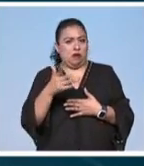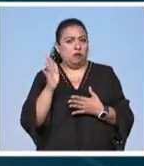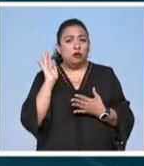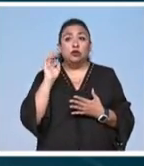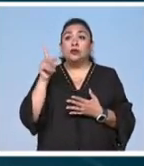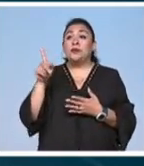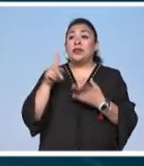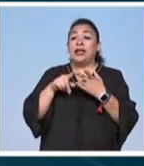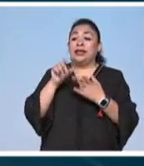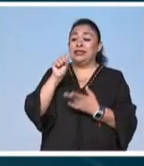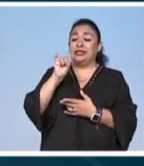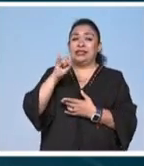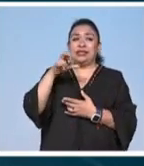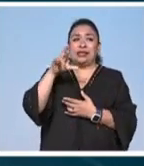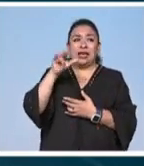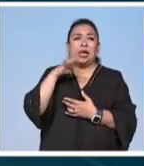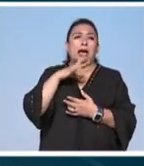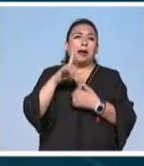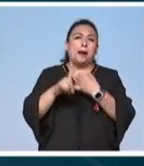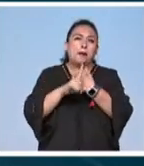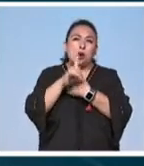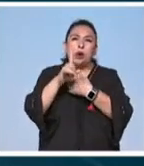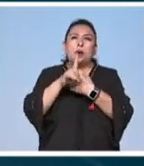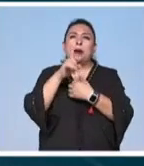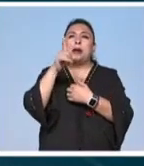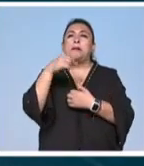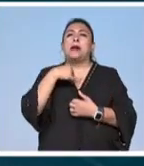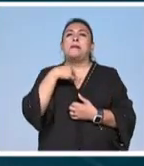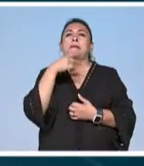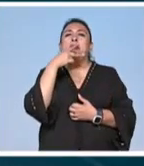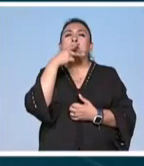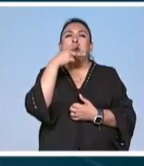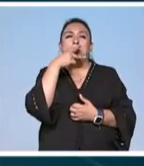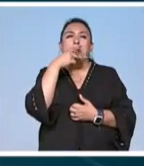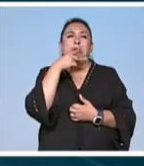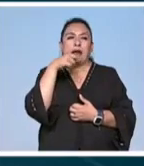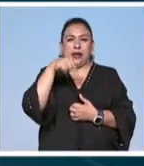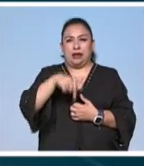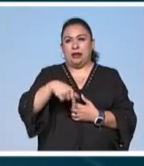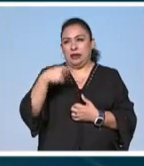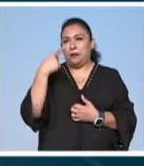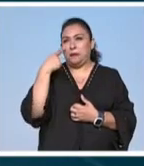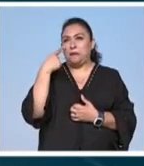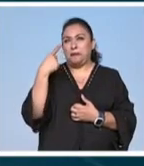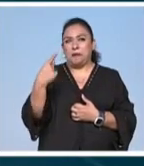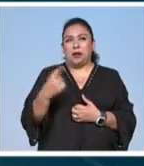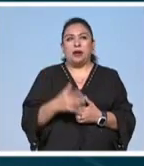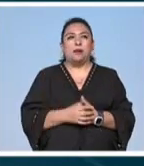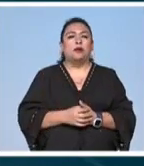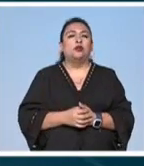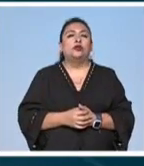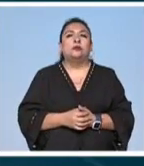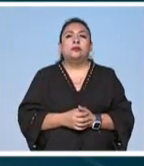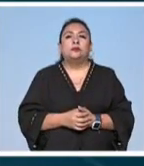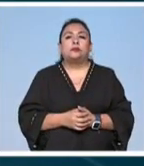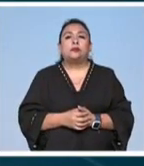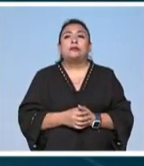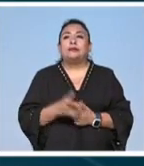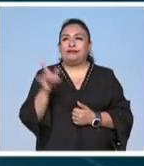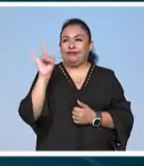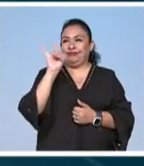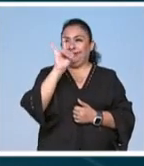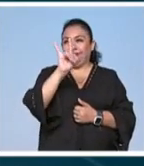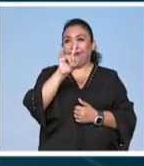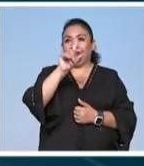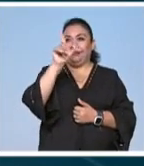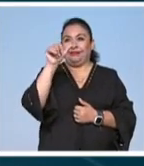sí que iros con todo el problema el drama que tuvo con mi papá pues aquí lo vemos en el cuadro